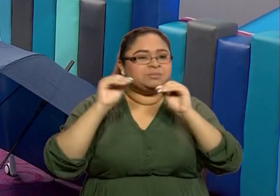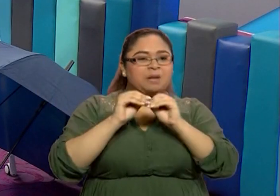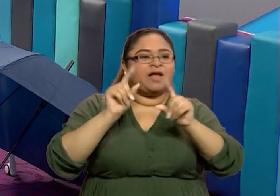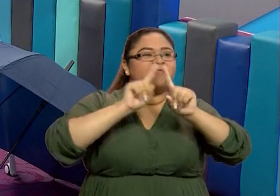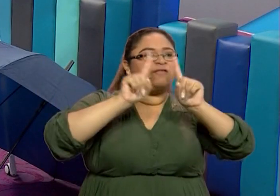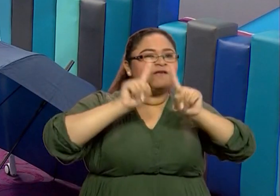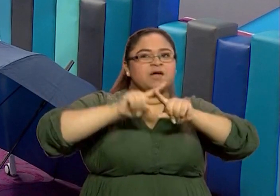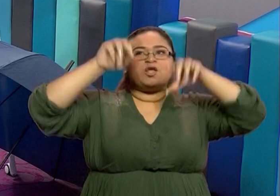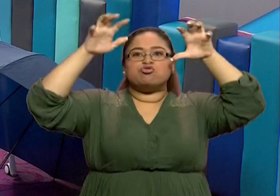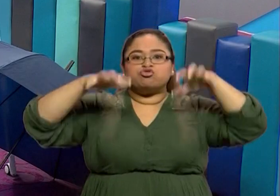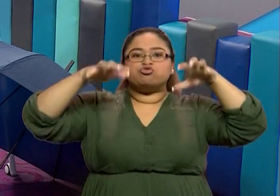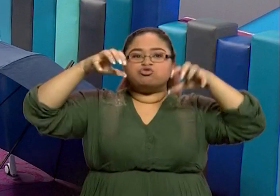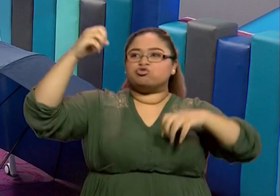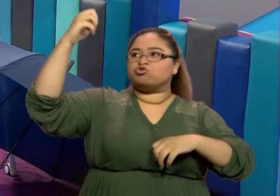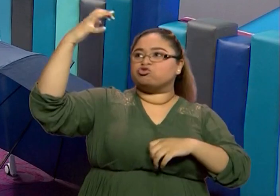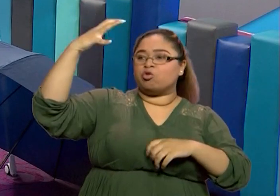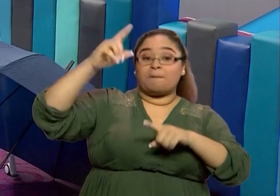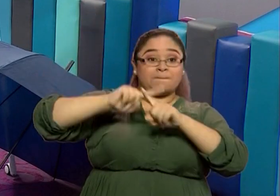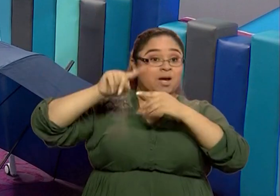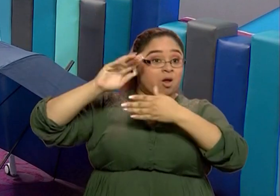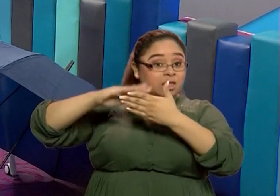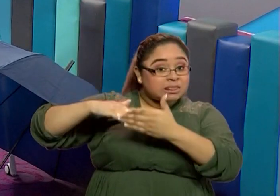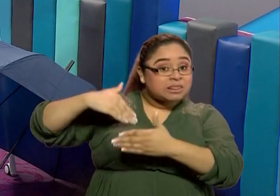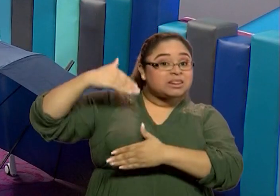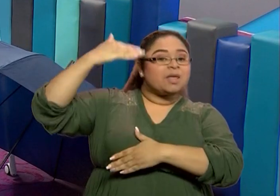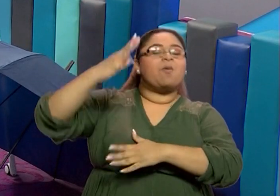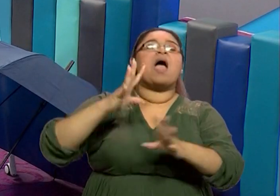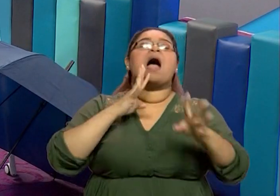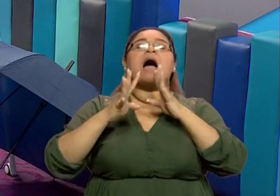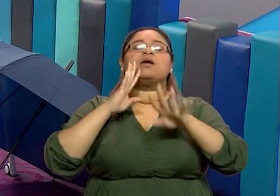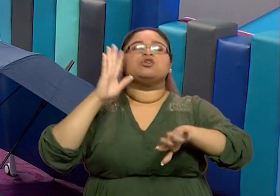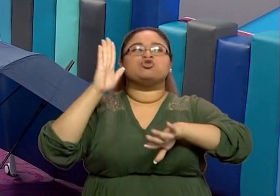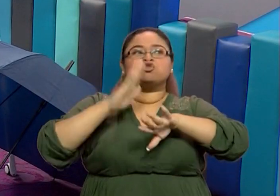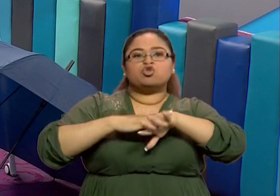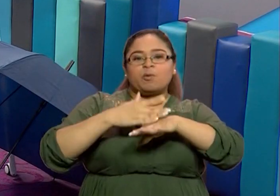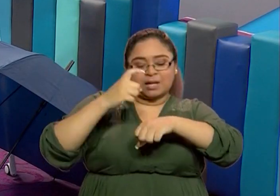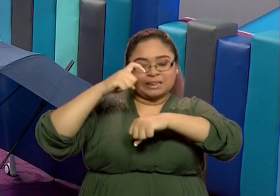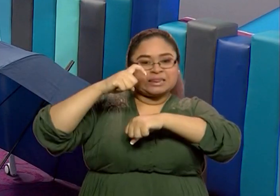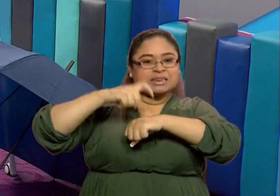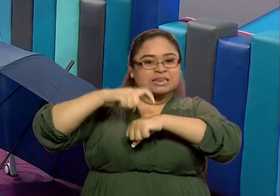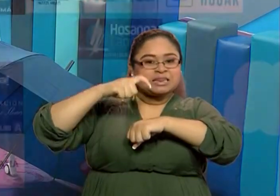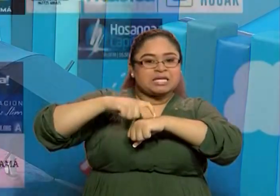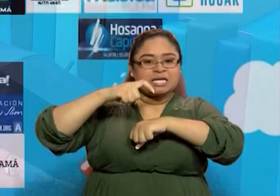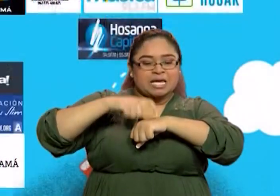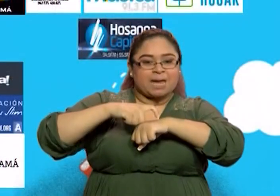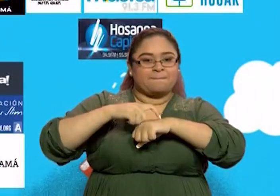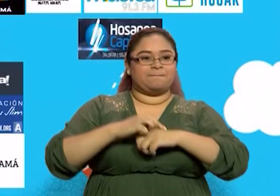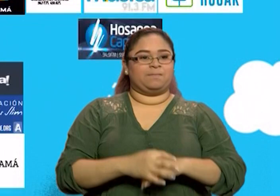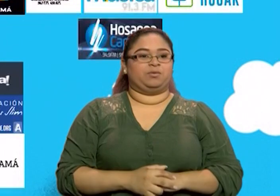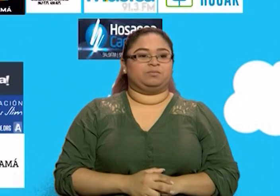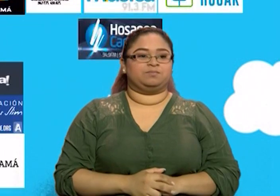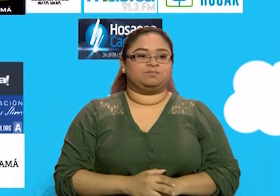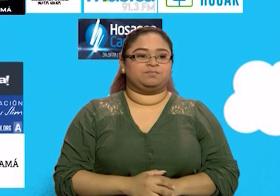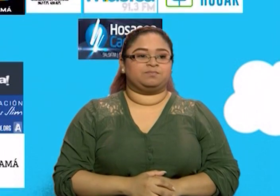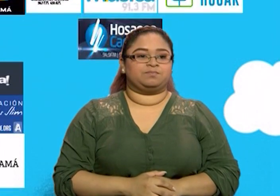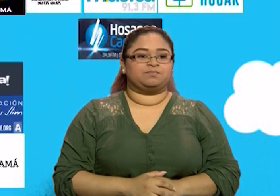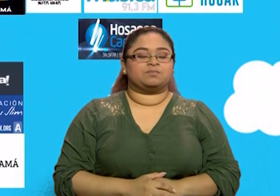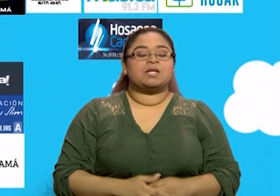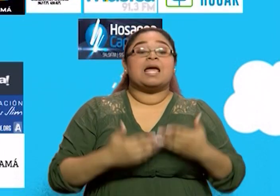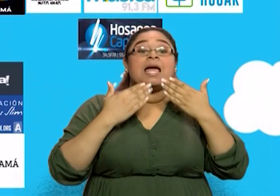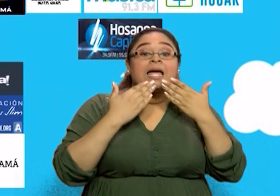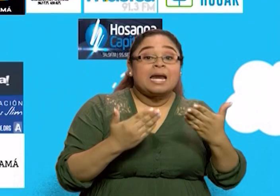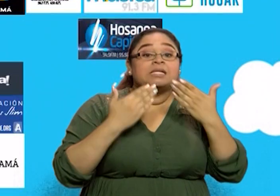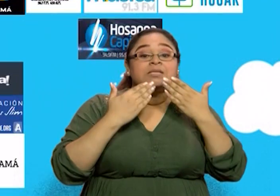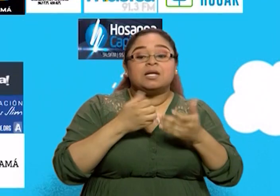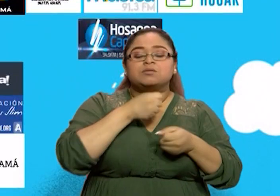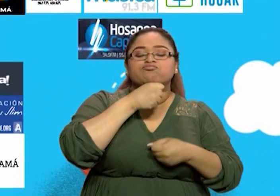hablaremos sobre el estado del tiempo. Quiero entonces agradecer a todos los medios de comunicación que hacen